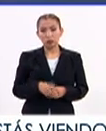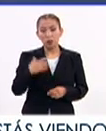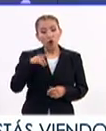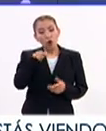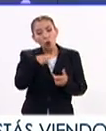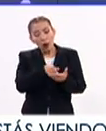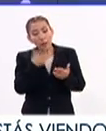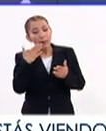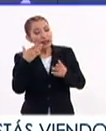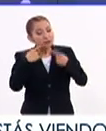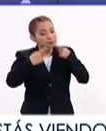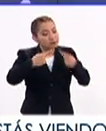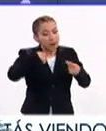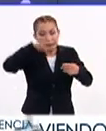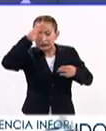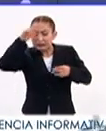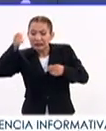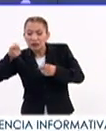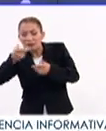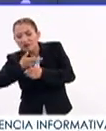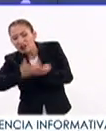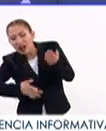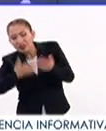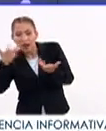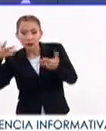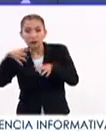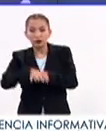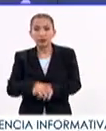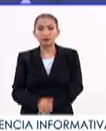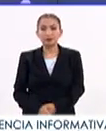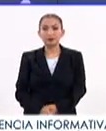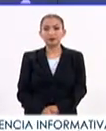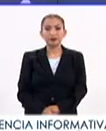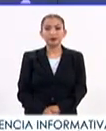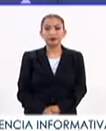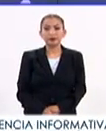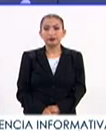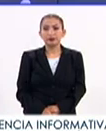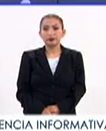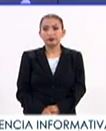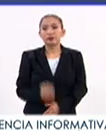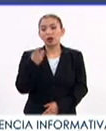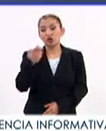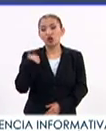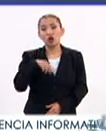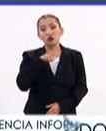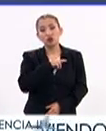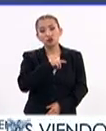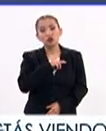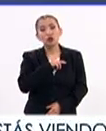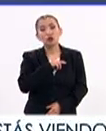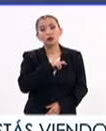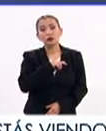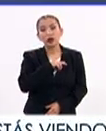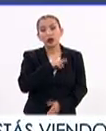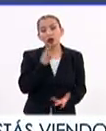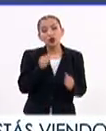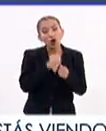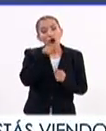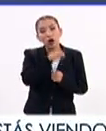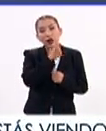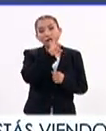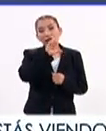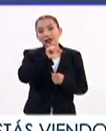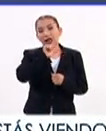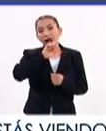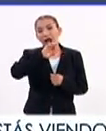espacios de diálogo, de reflexión y de inclusión, precisamente. Sí. Y entonces, bueno, nosotros estamos, a través de la